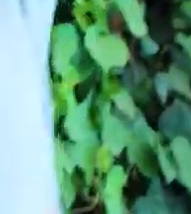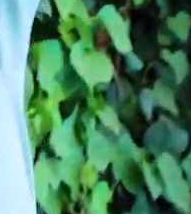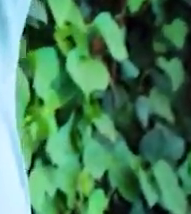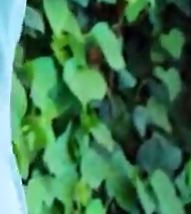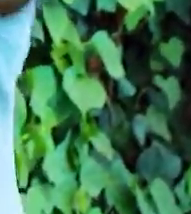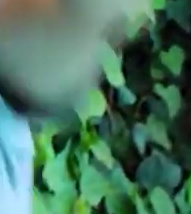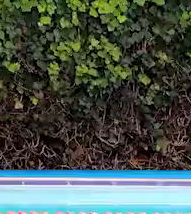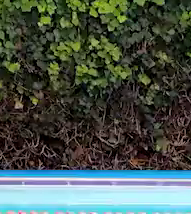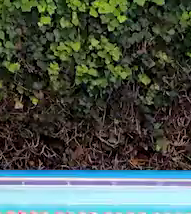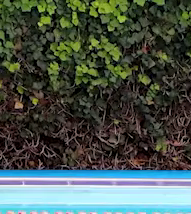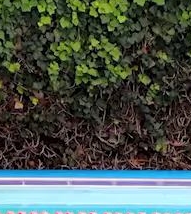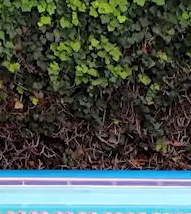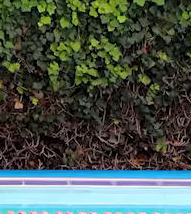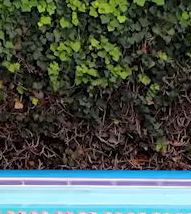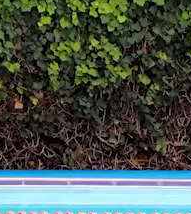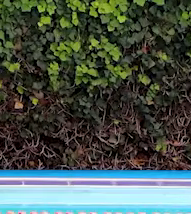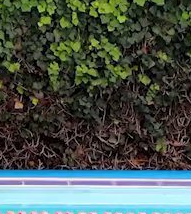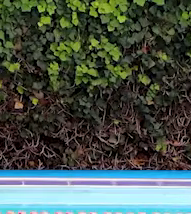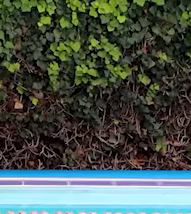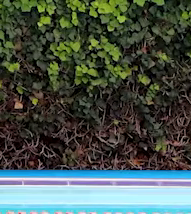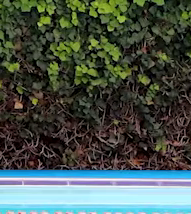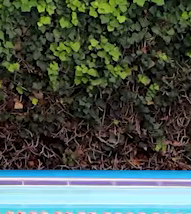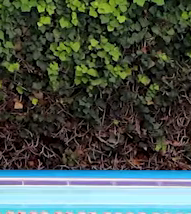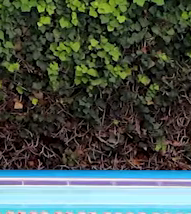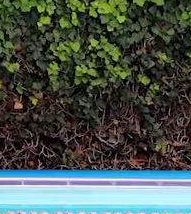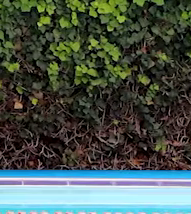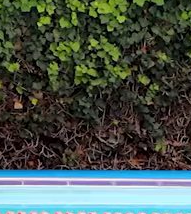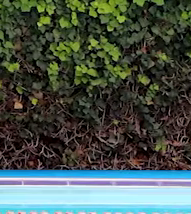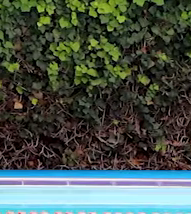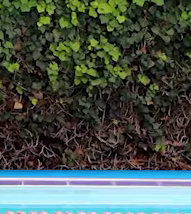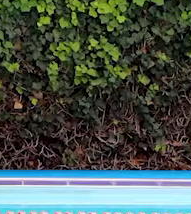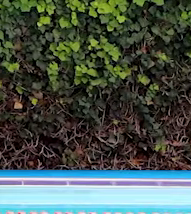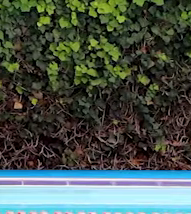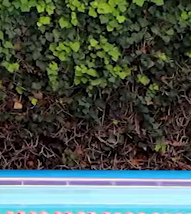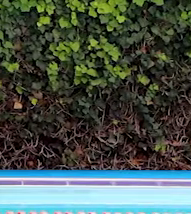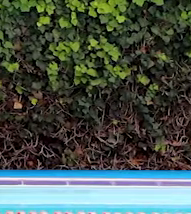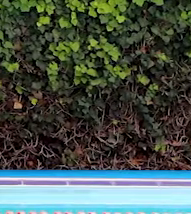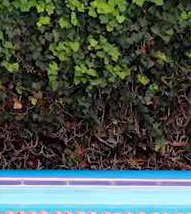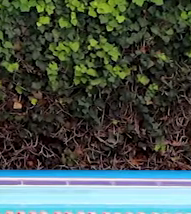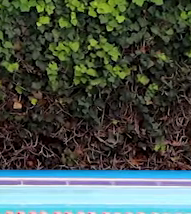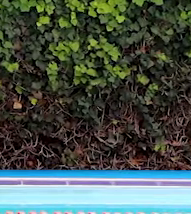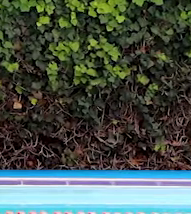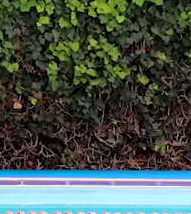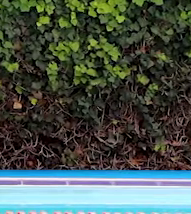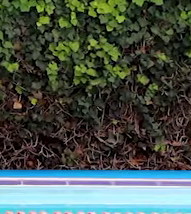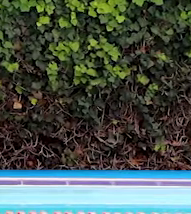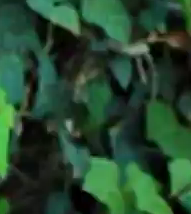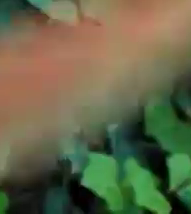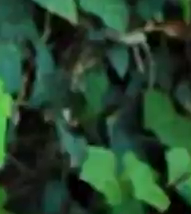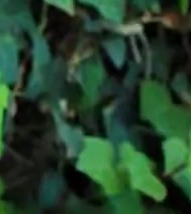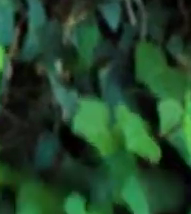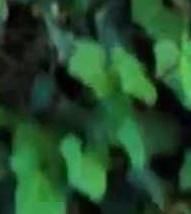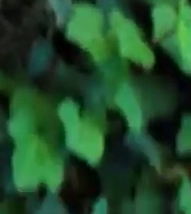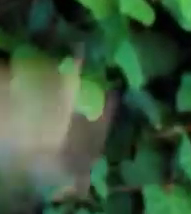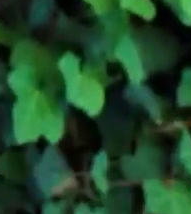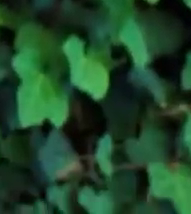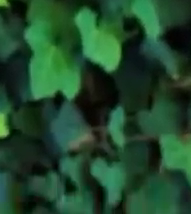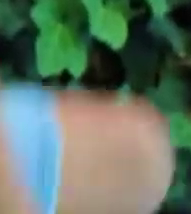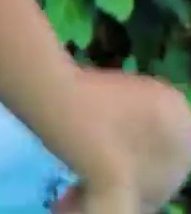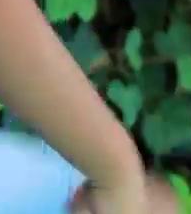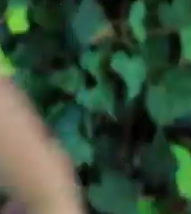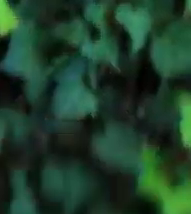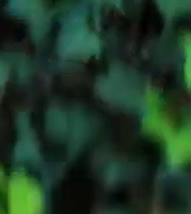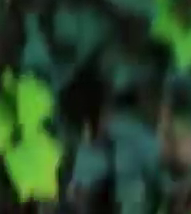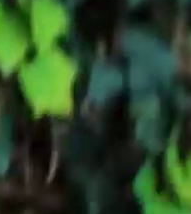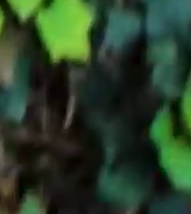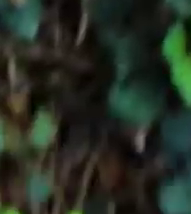¿Vale? Una más. Una más. Acuérdate. Elevas rodilla y la mano